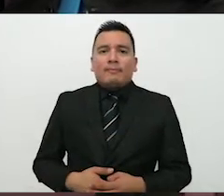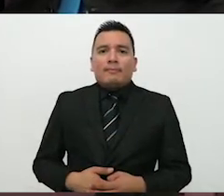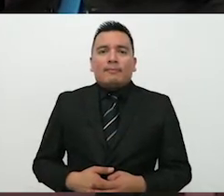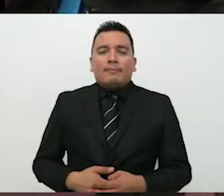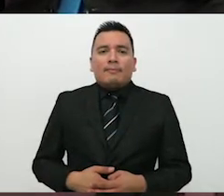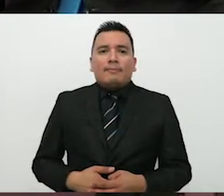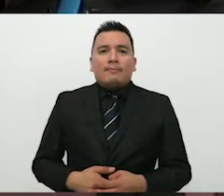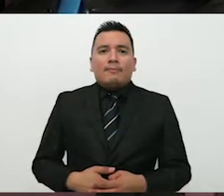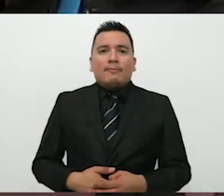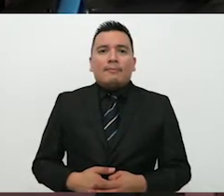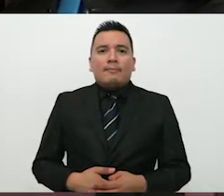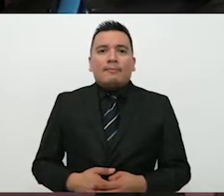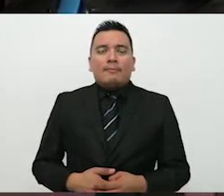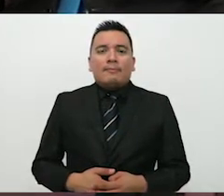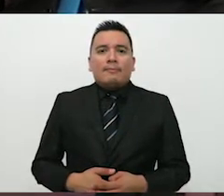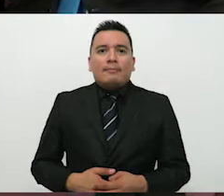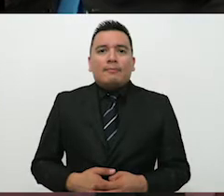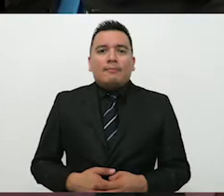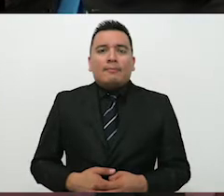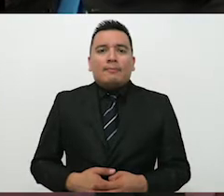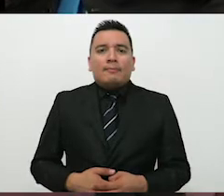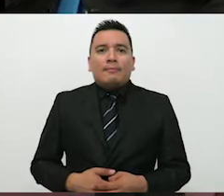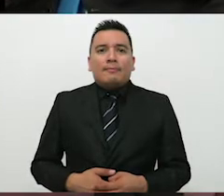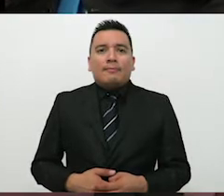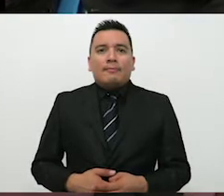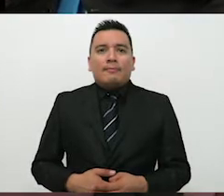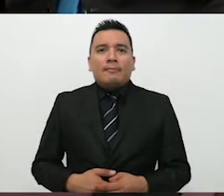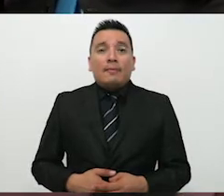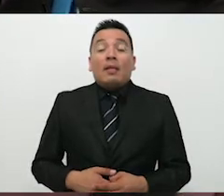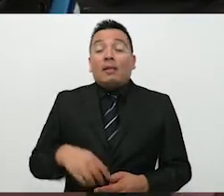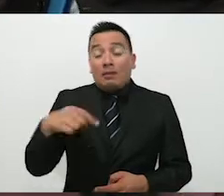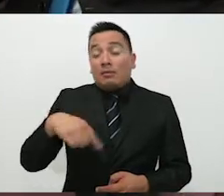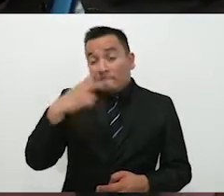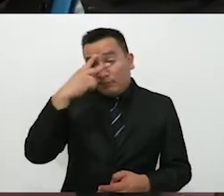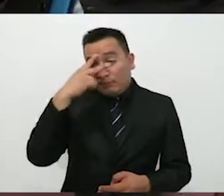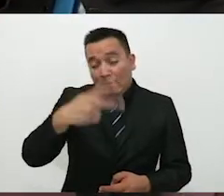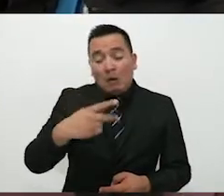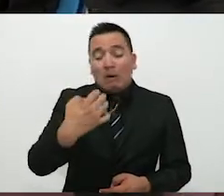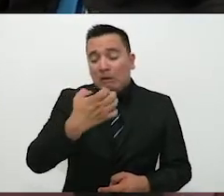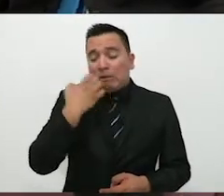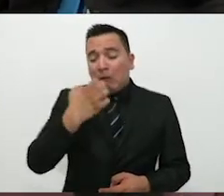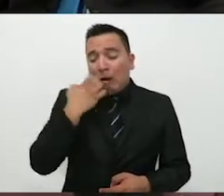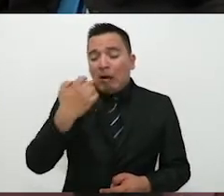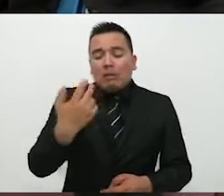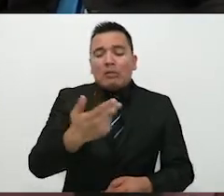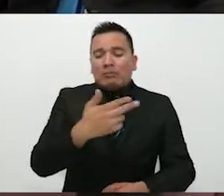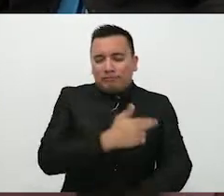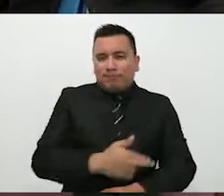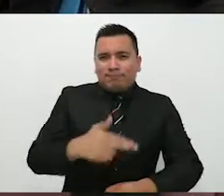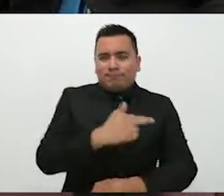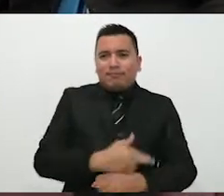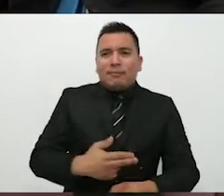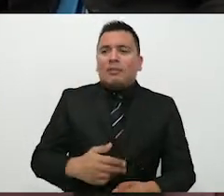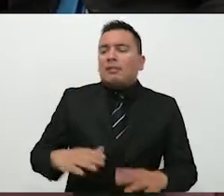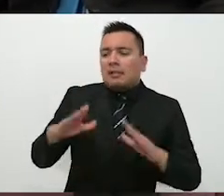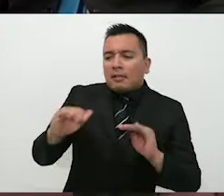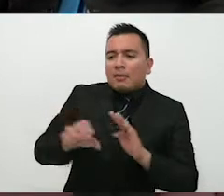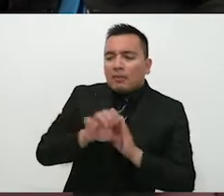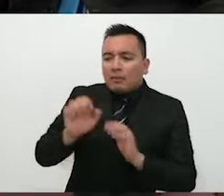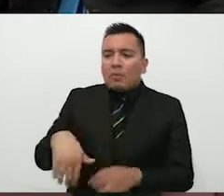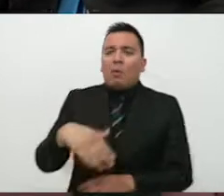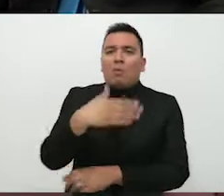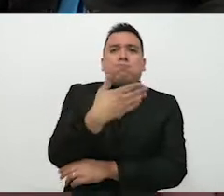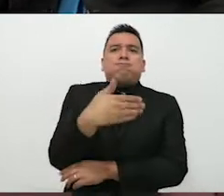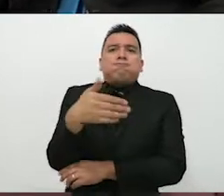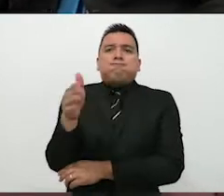aquí en el marco de la educación en nuestro país, desde niños nos enseñan el ávaro patrio, el